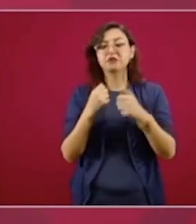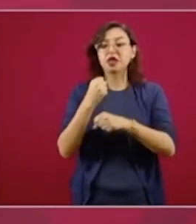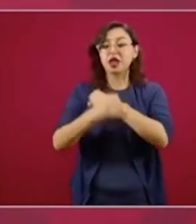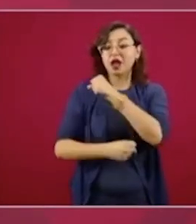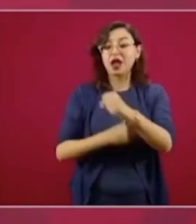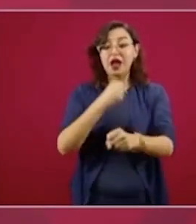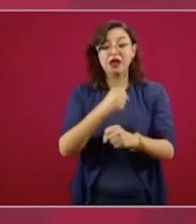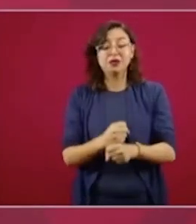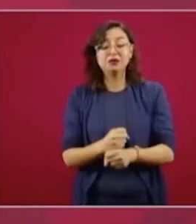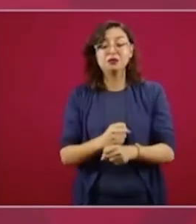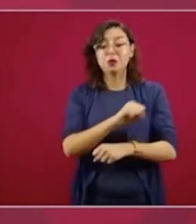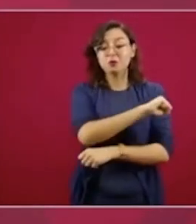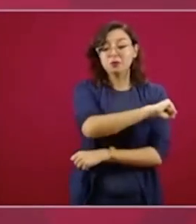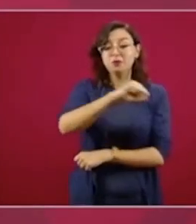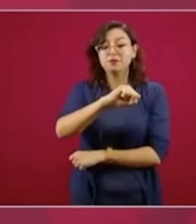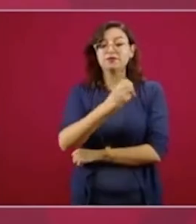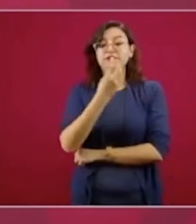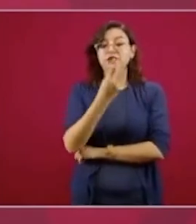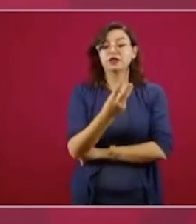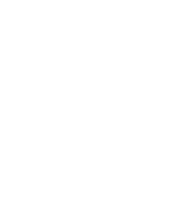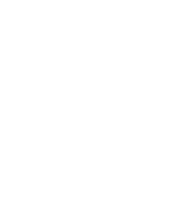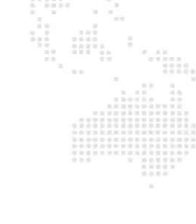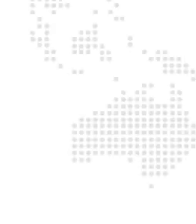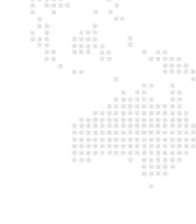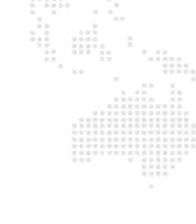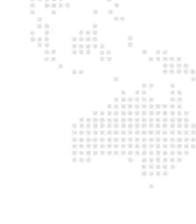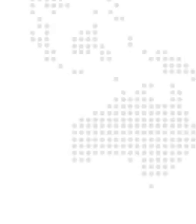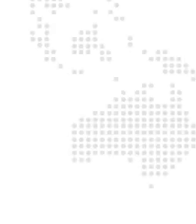fue de 3.2 por ciento en marzo.